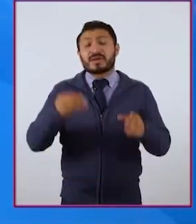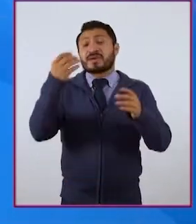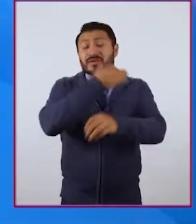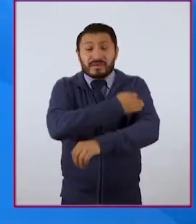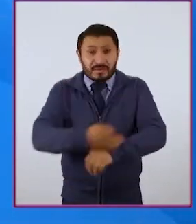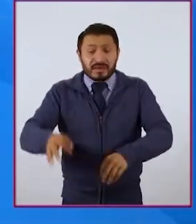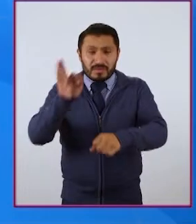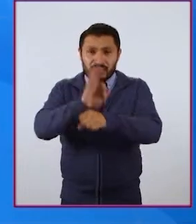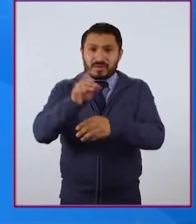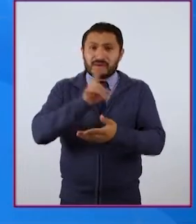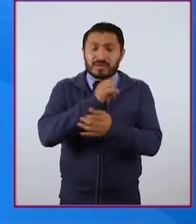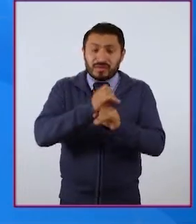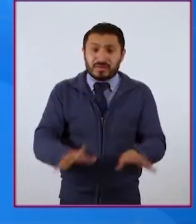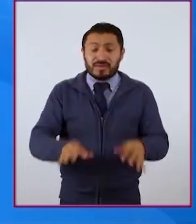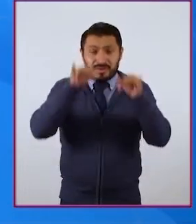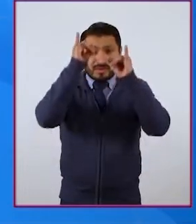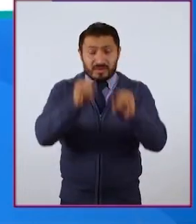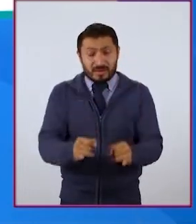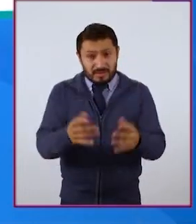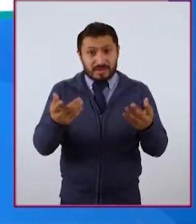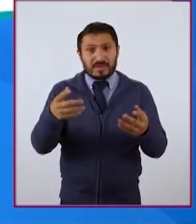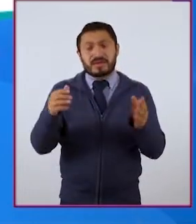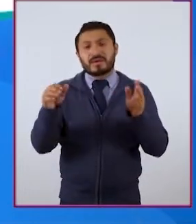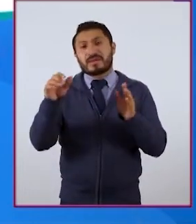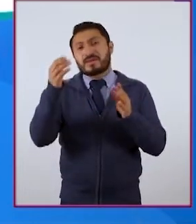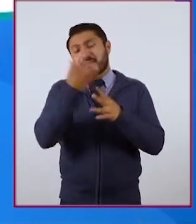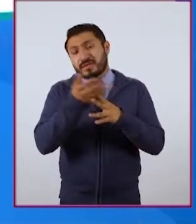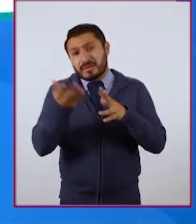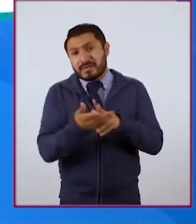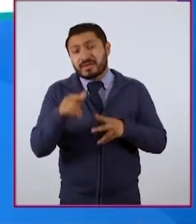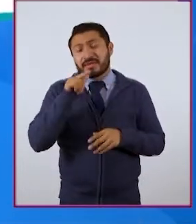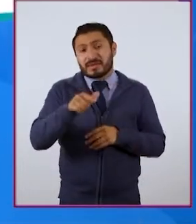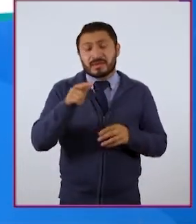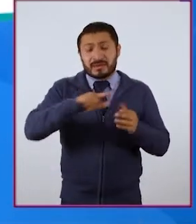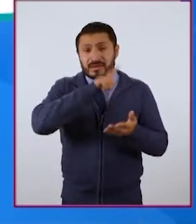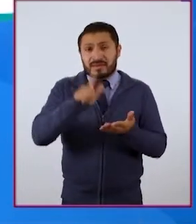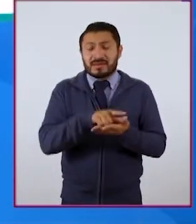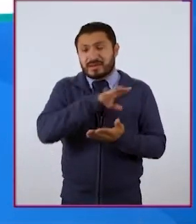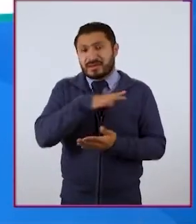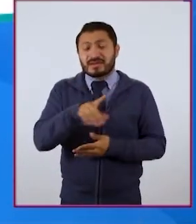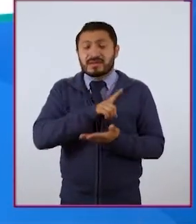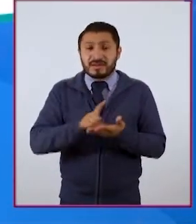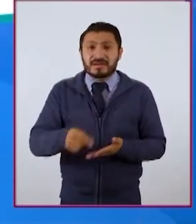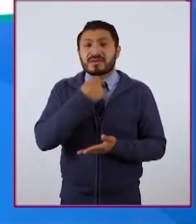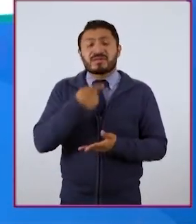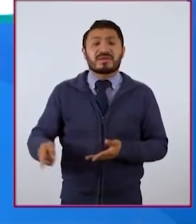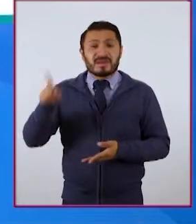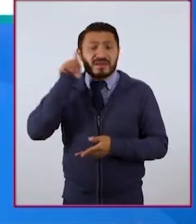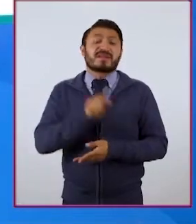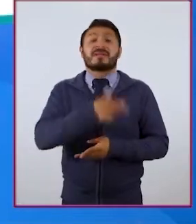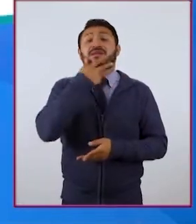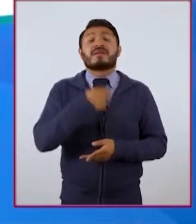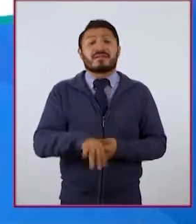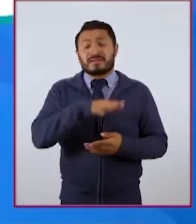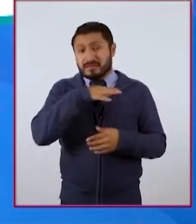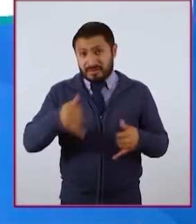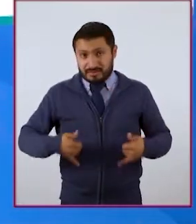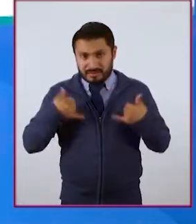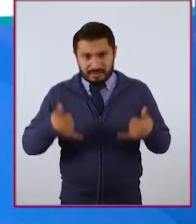protección de datos personales en el capítulo 17 de la Ley General de Derechos de Niñas, Niños y Adolescentes.